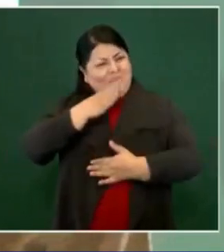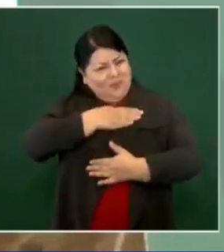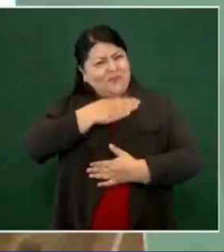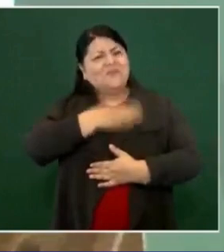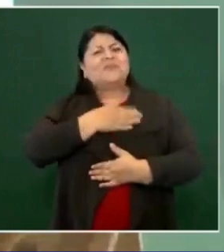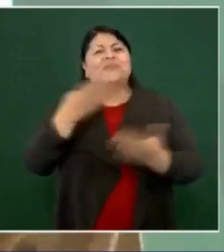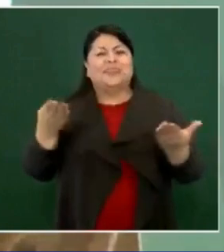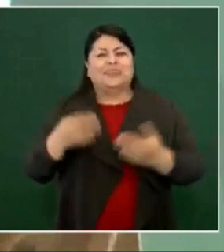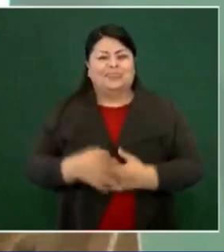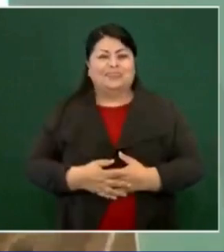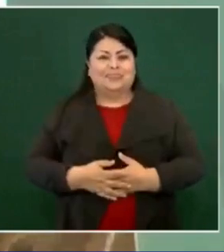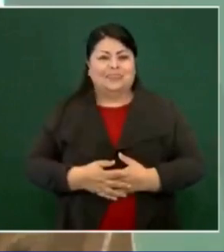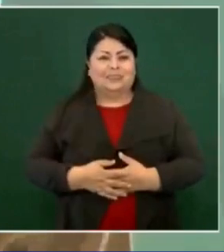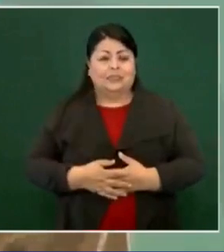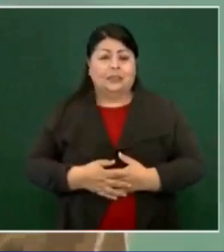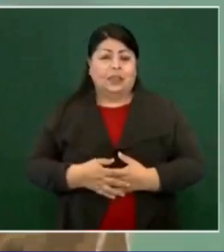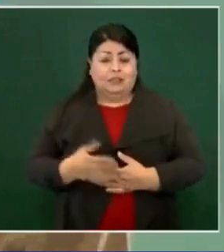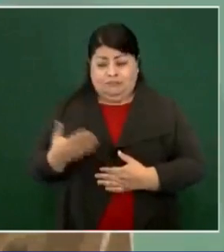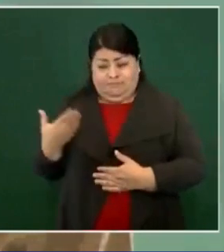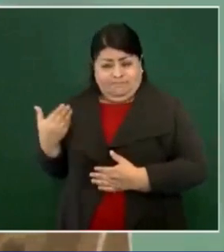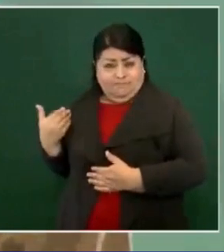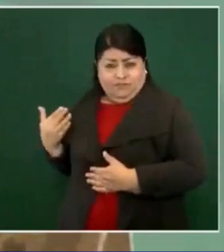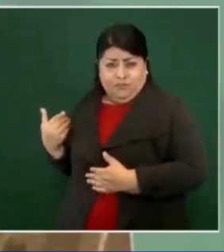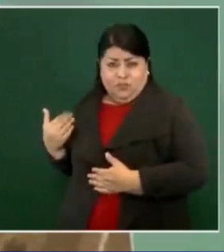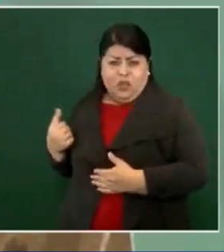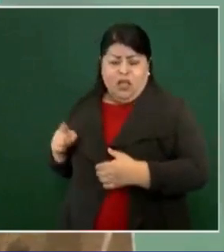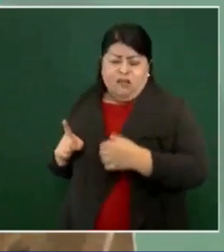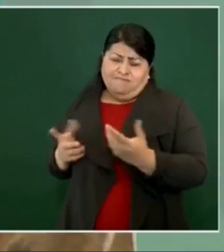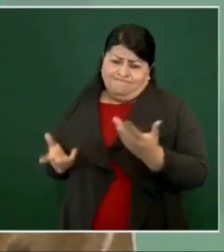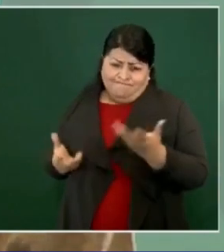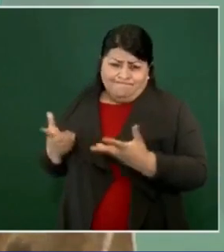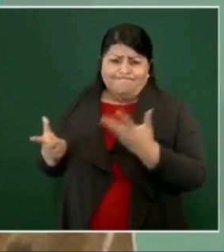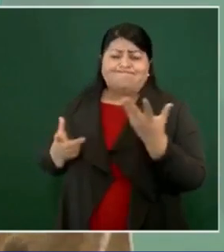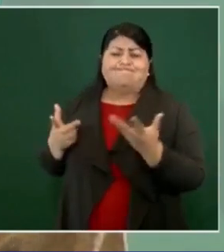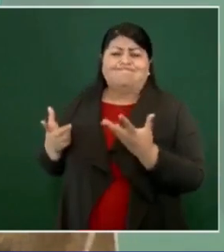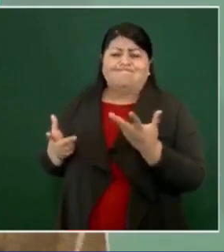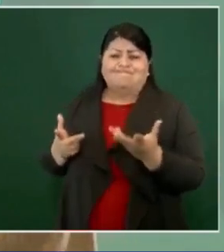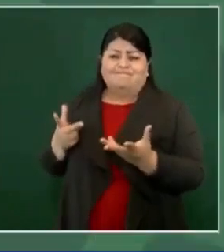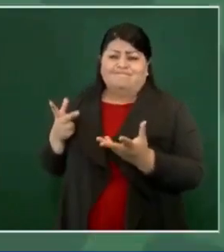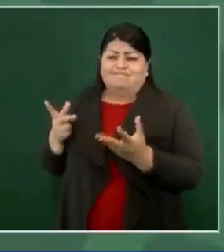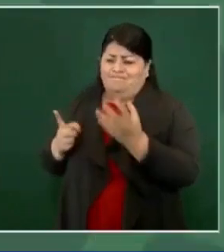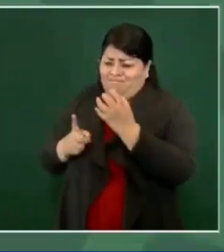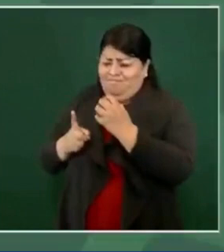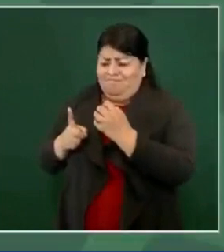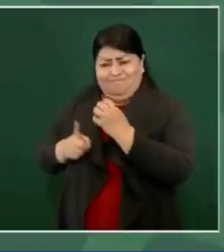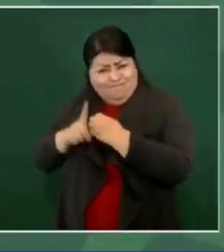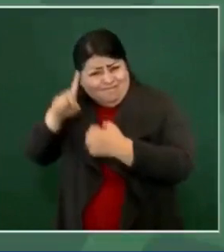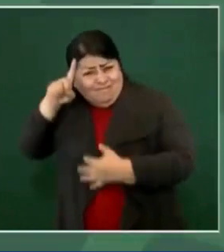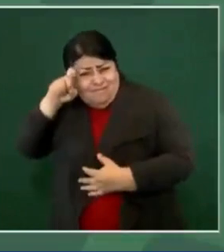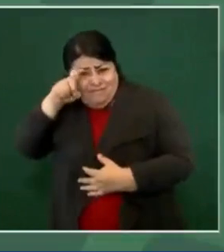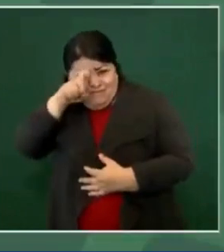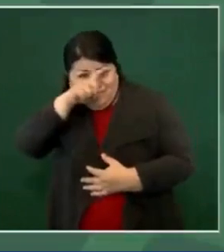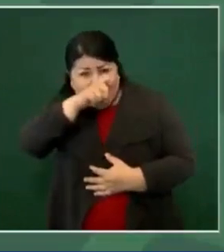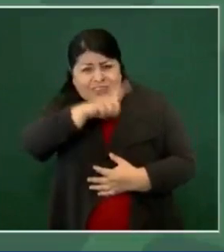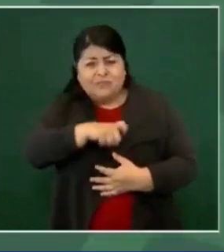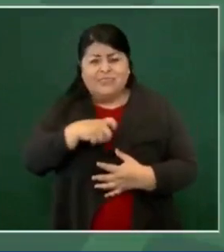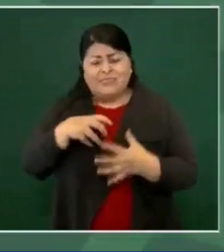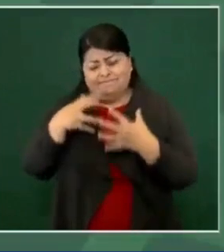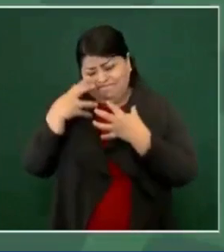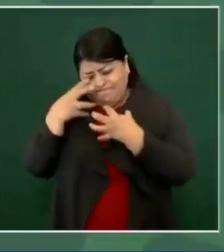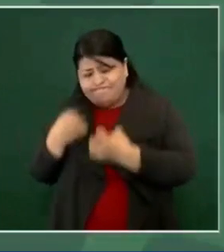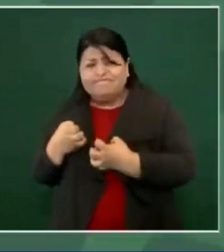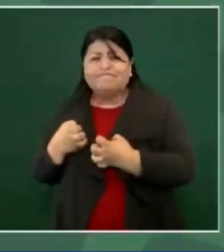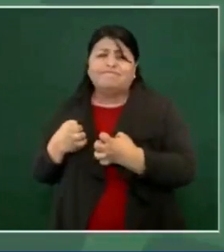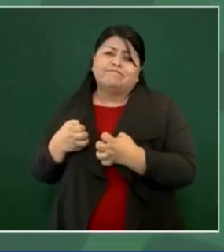Estamos saliendo de una situación muy difícil, dolorosa